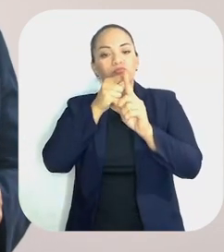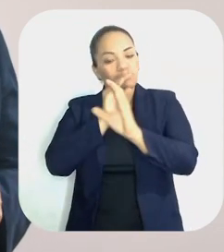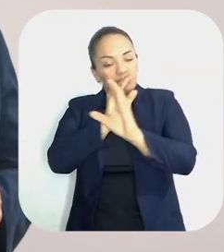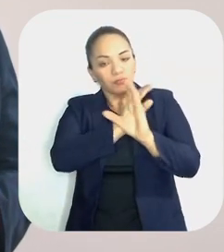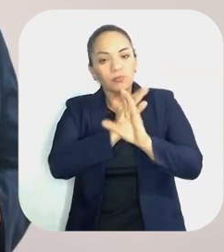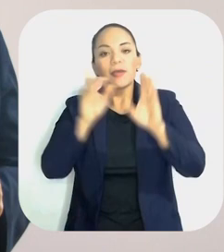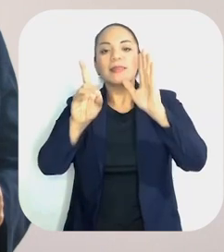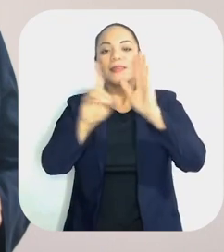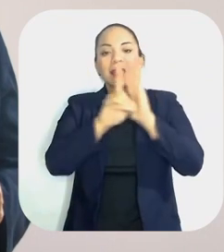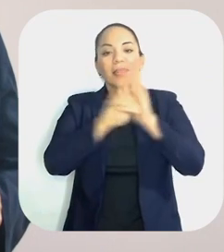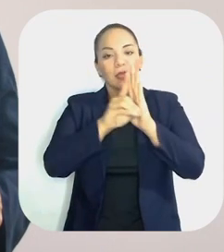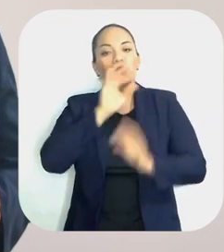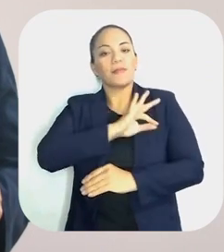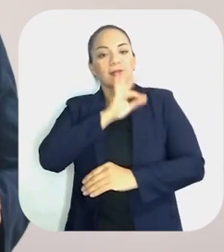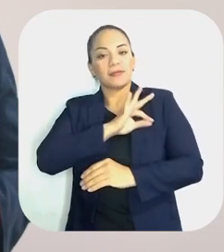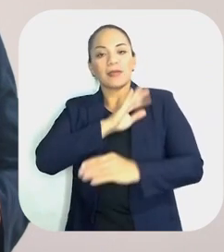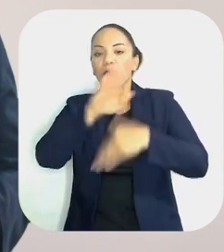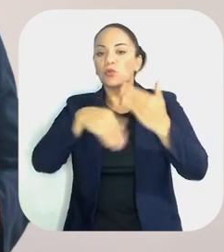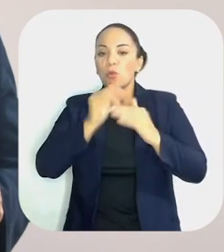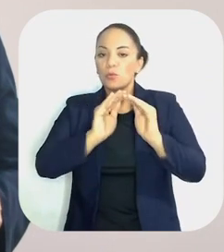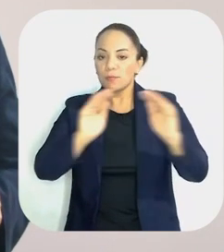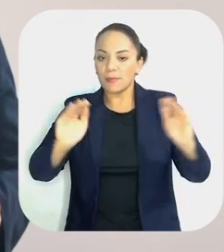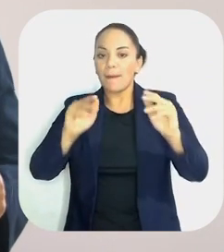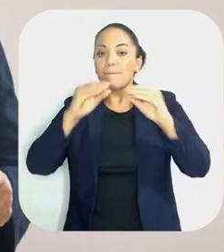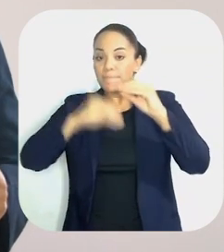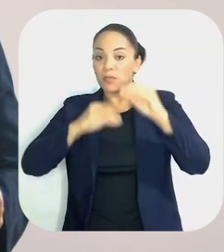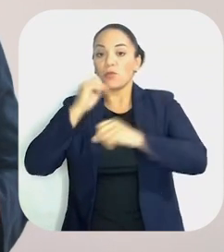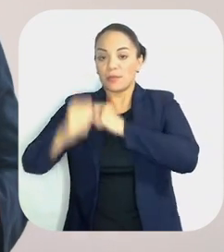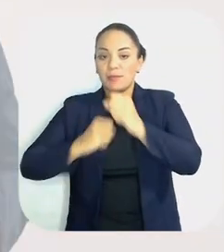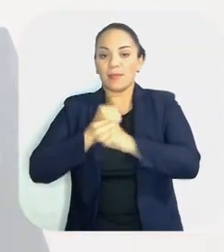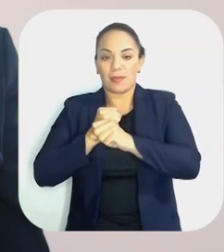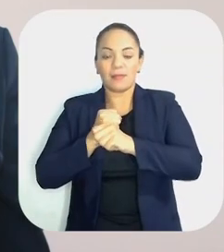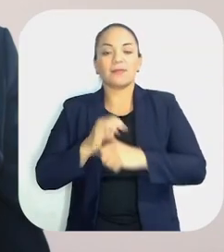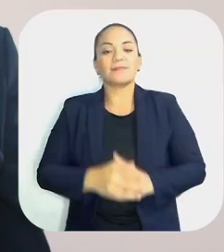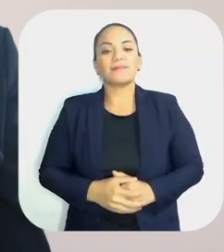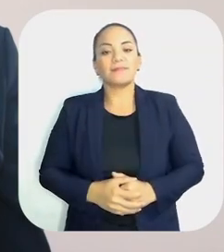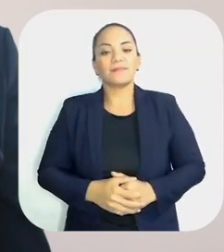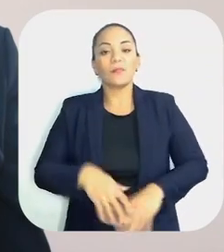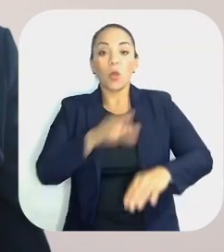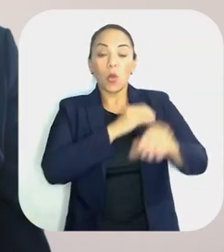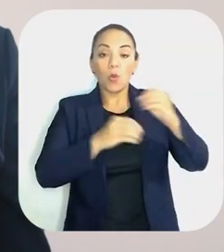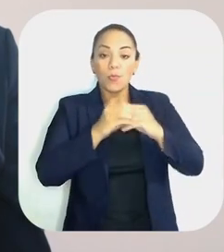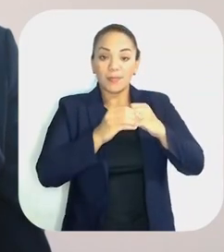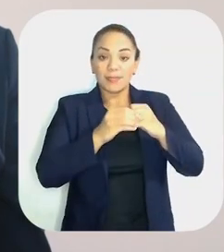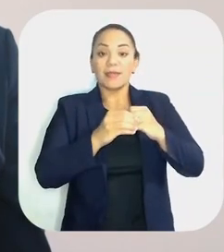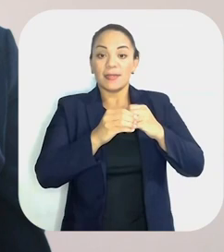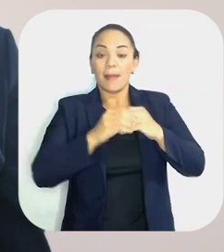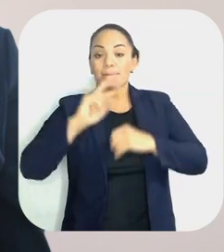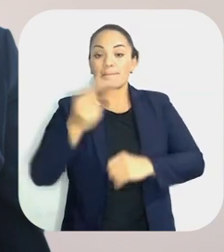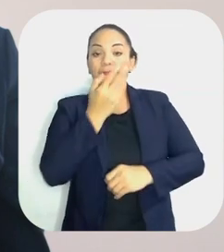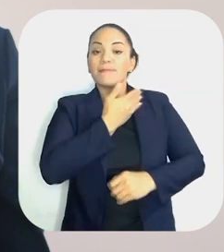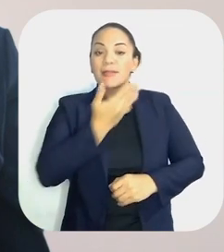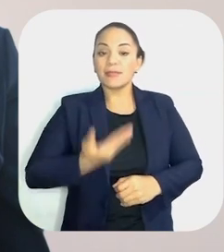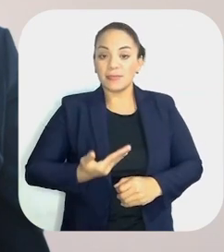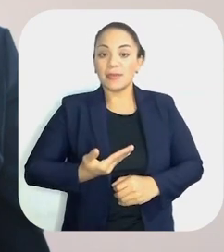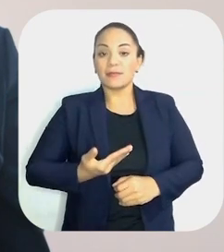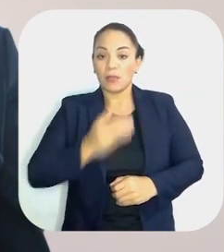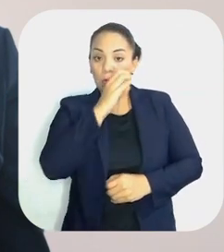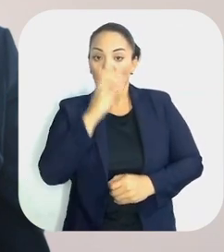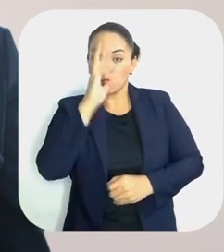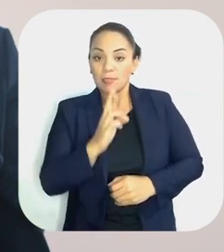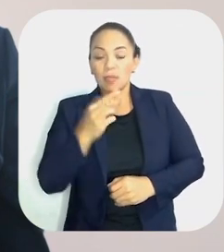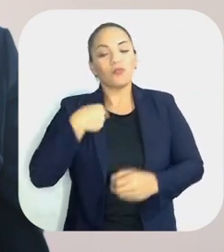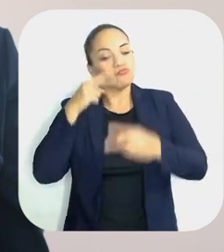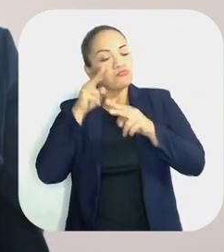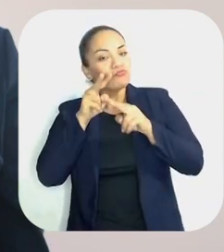buscará siempre preservar el derecho al bienestar de las personas menores de edad. Desde el despacho de la Vicepresidencia de la República, soy